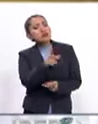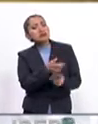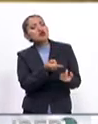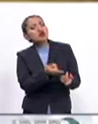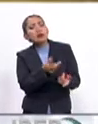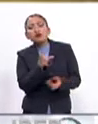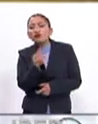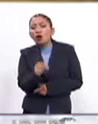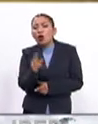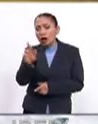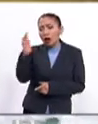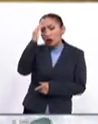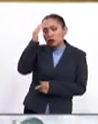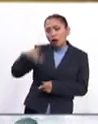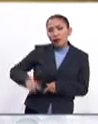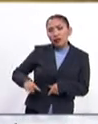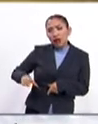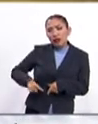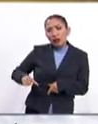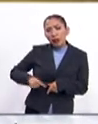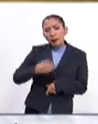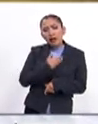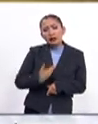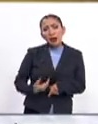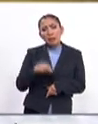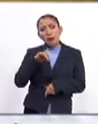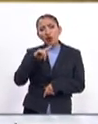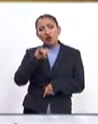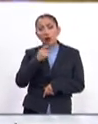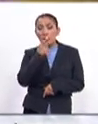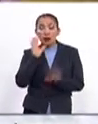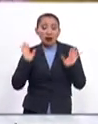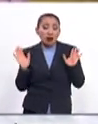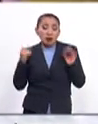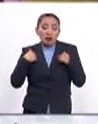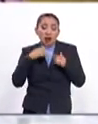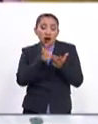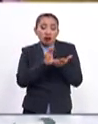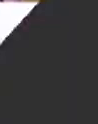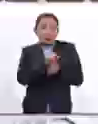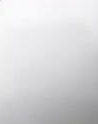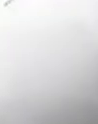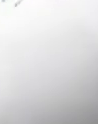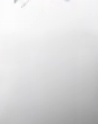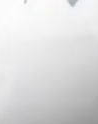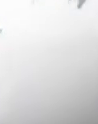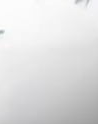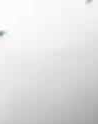por qué usted reconoce al gobierno del presidente Nicolás Maduro? Porque mi constitución me obliga.